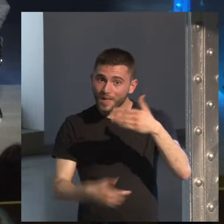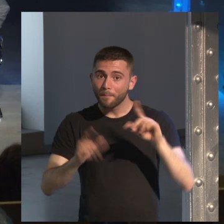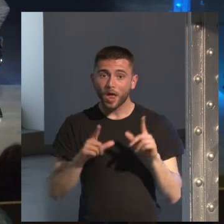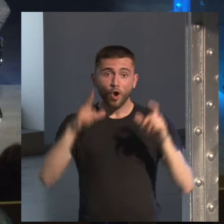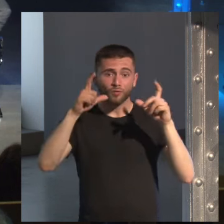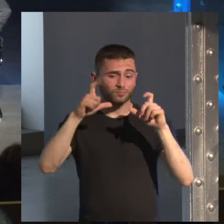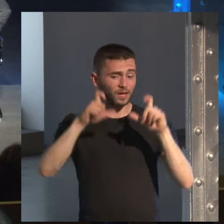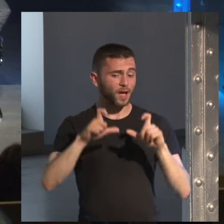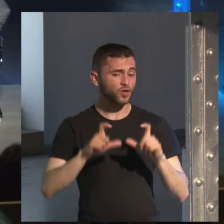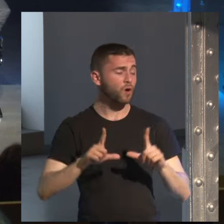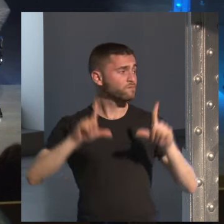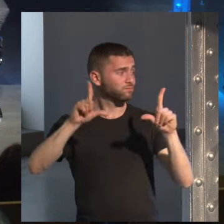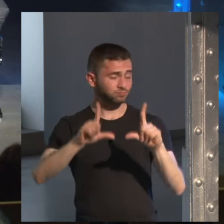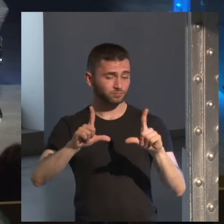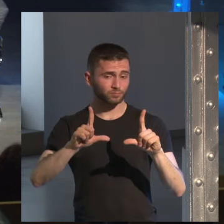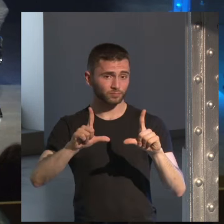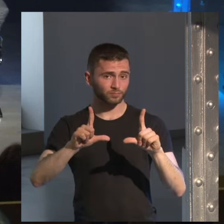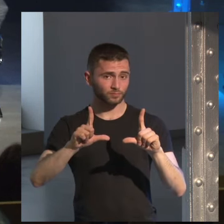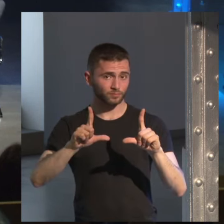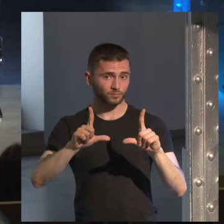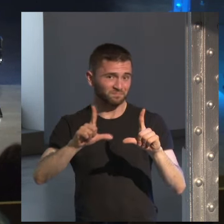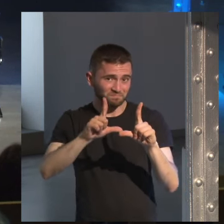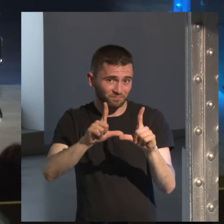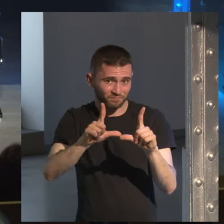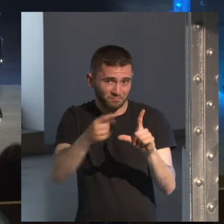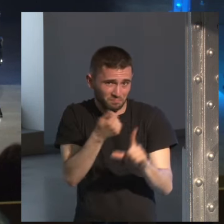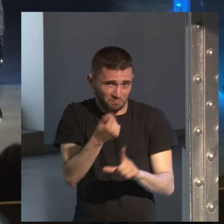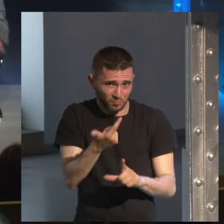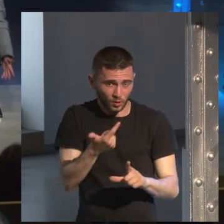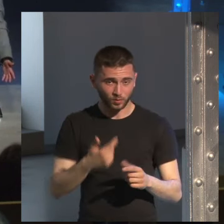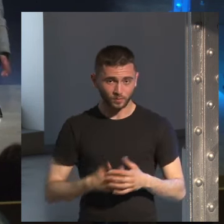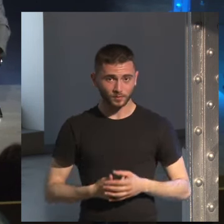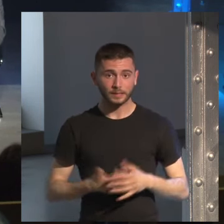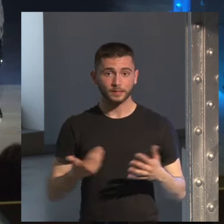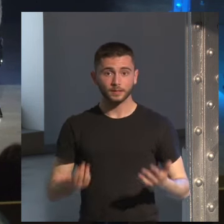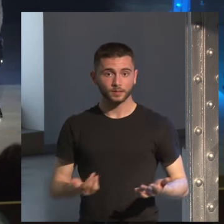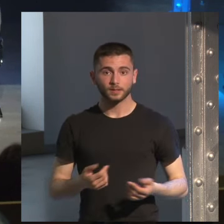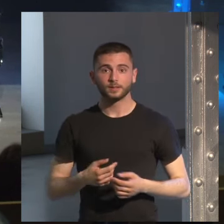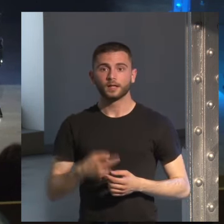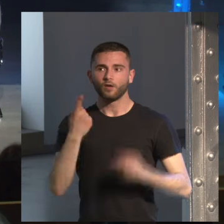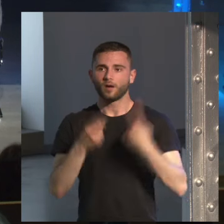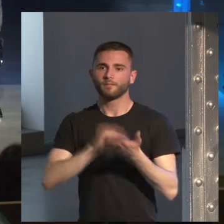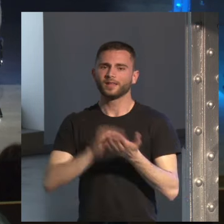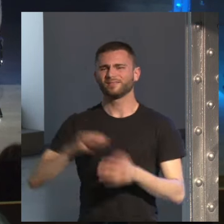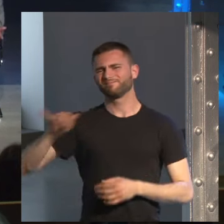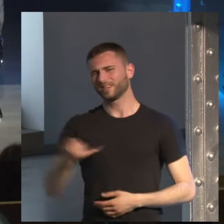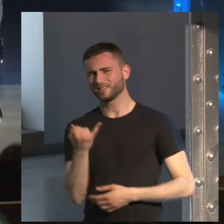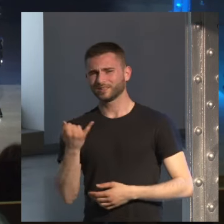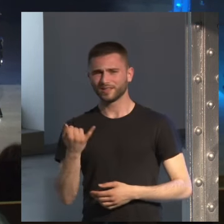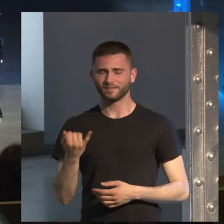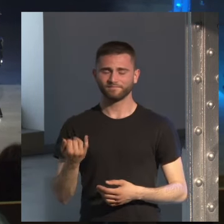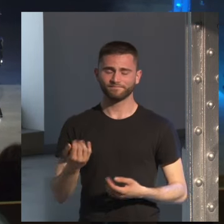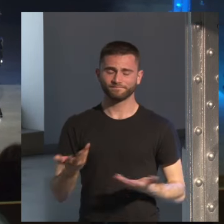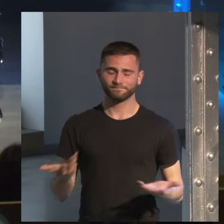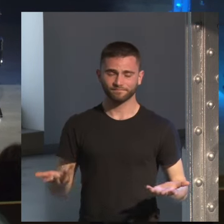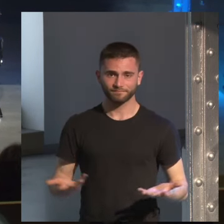porque si no tenía una ilustración de este tamaño el formativo en fin eh y a veces a veces como que te cansa ¿no? tú dices coño porque